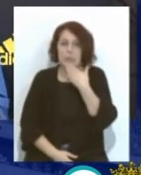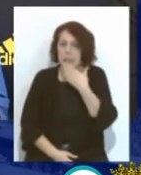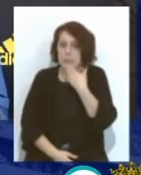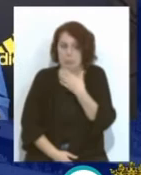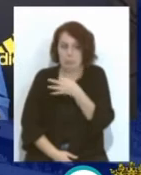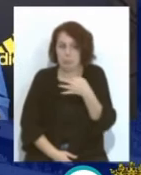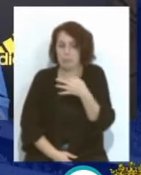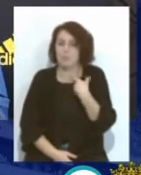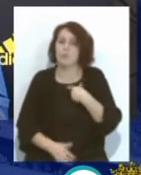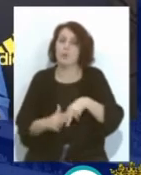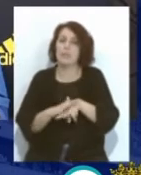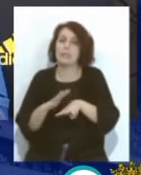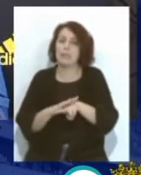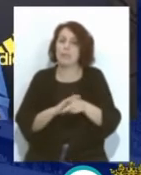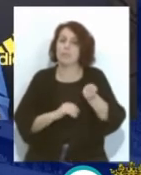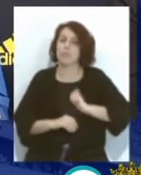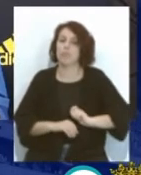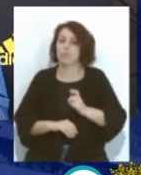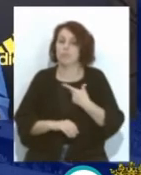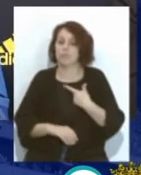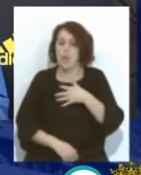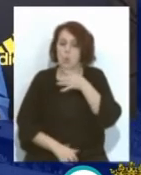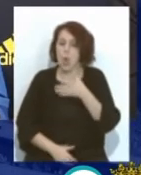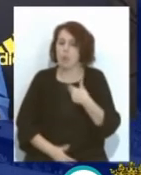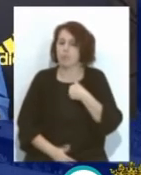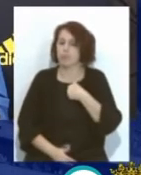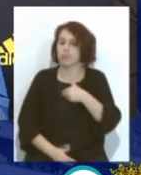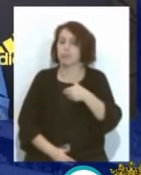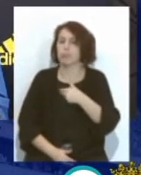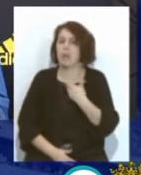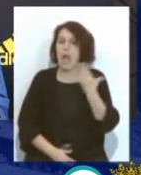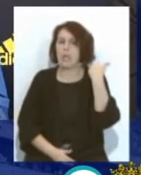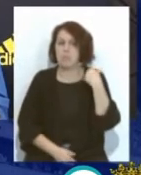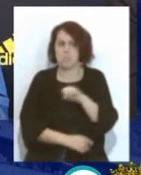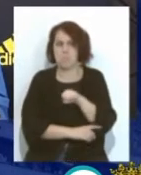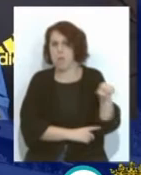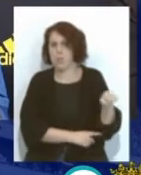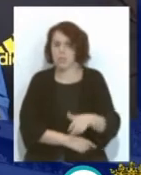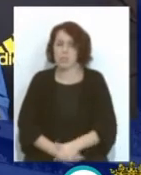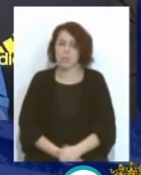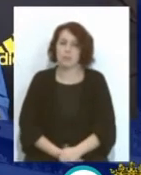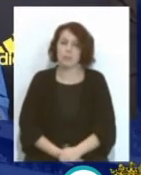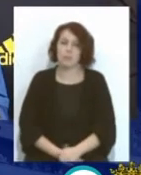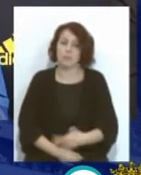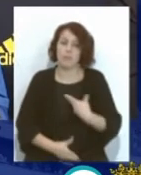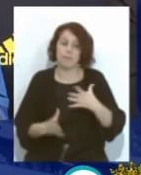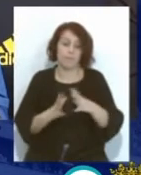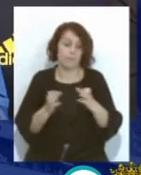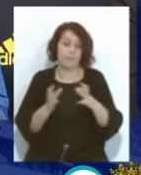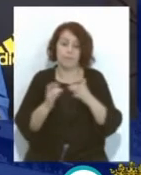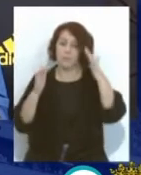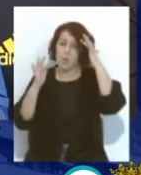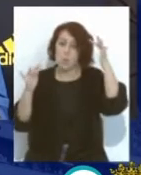la que El futbolista Está durando Últimamente Mucho más Que antes Y bueno Con ganas Hacer ilusión De